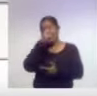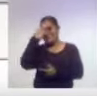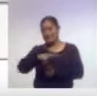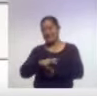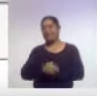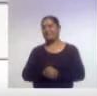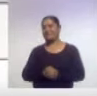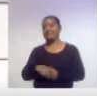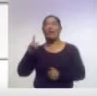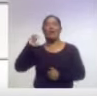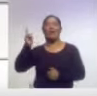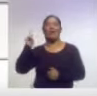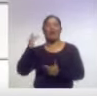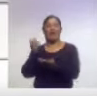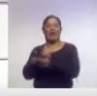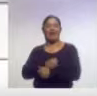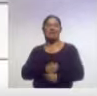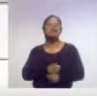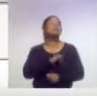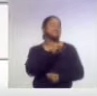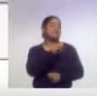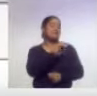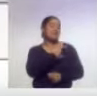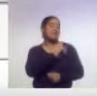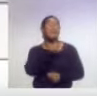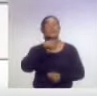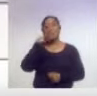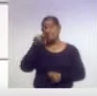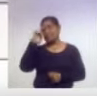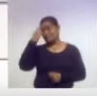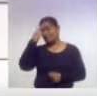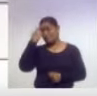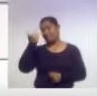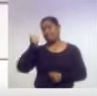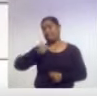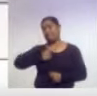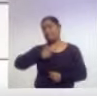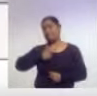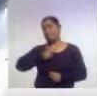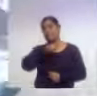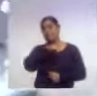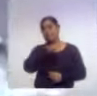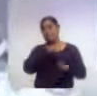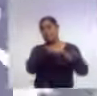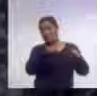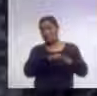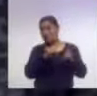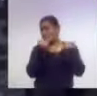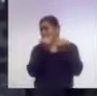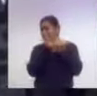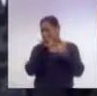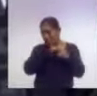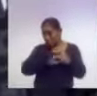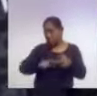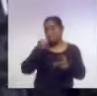le vaya bien, ¿no, Pepe? Sí, mi querido Mario, pero hay que recordar que va contra Canadá, que es uno de los equipos que arrancó también esta Copa Oro, con goleada de